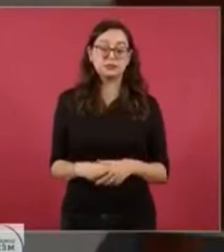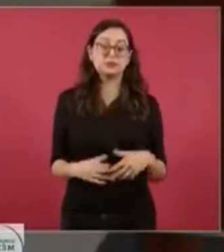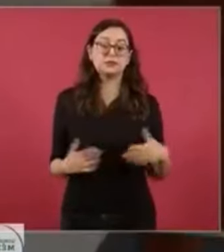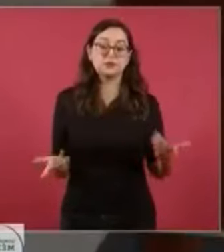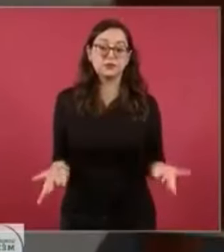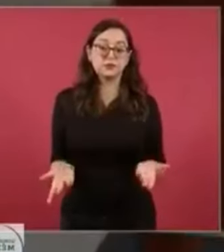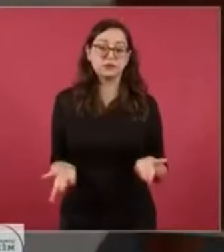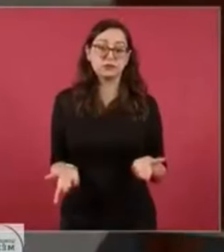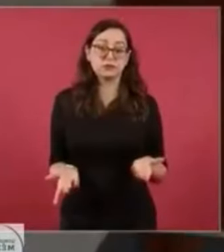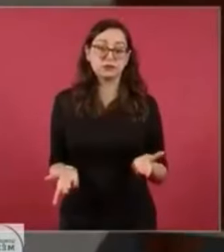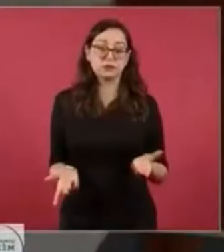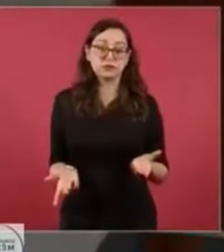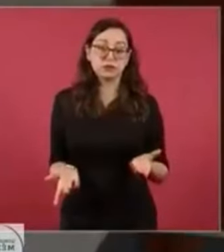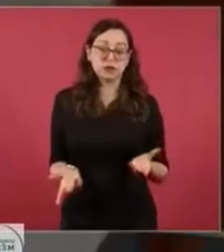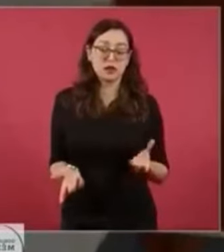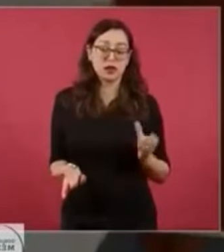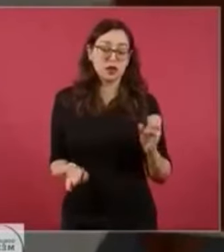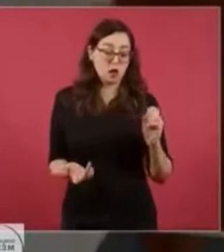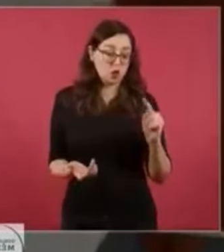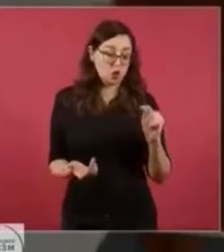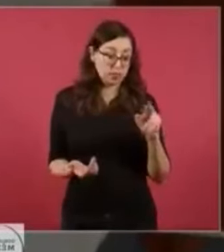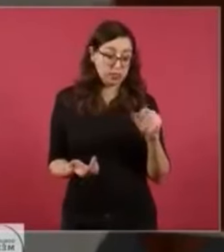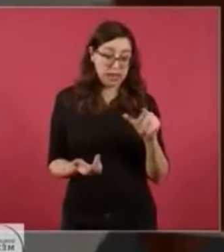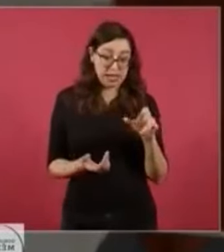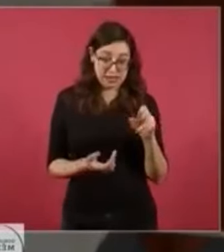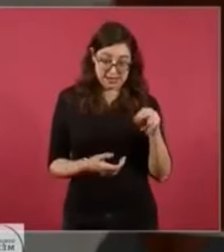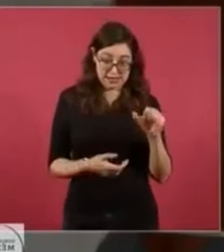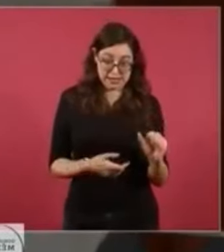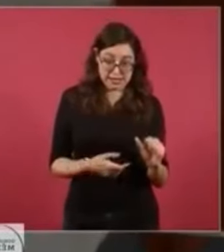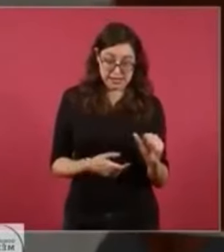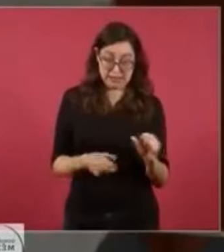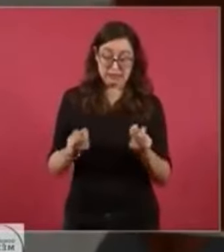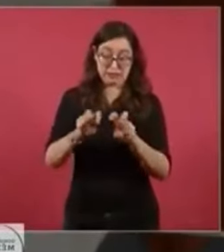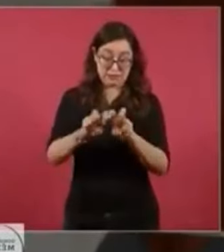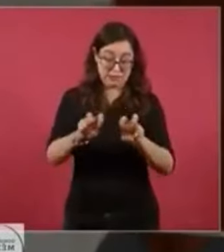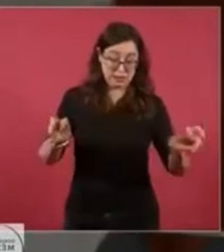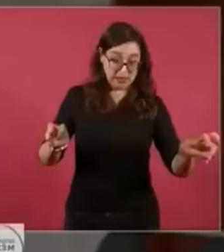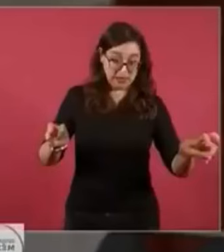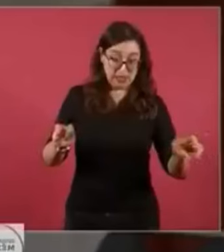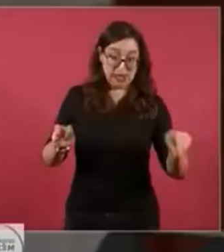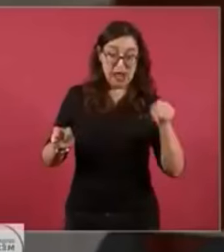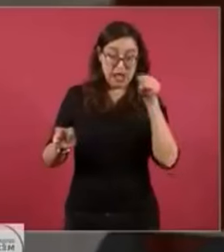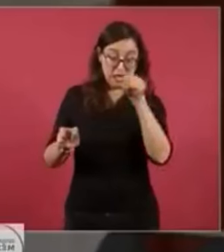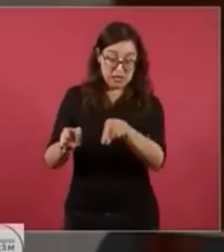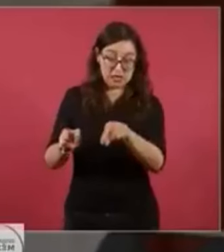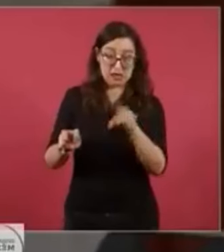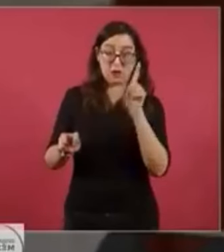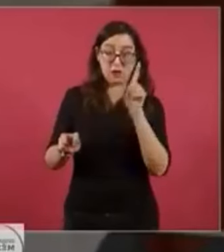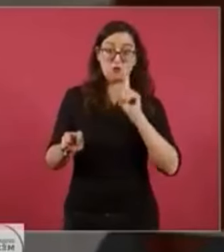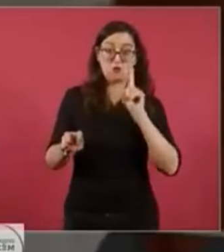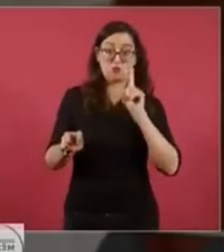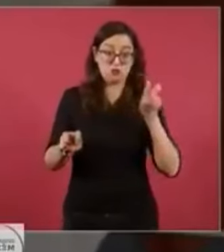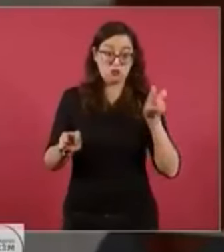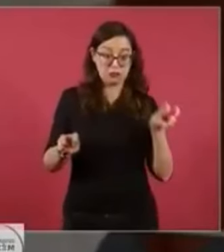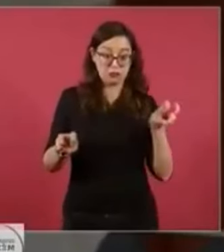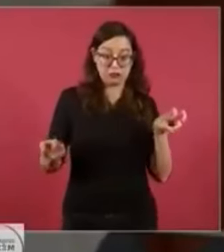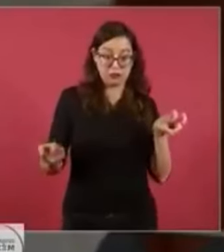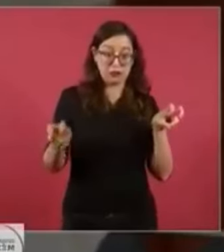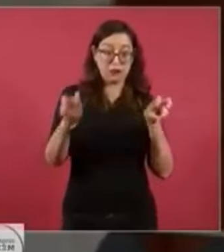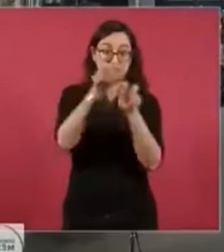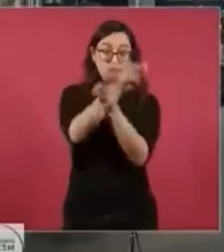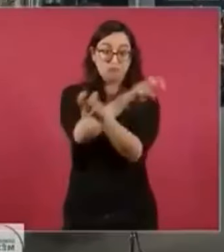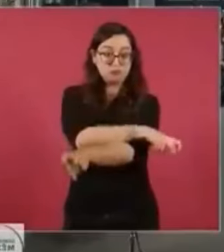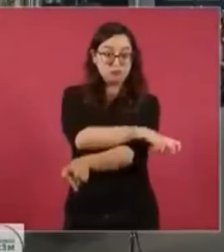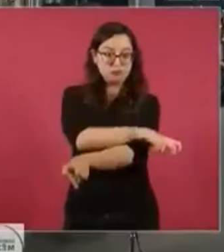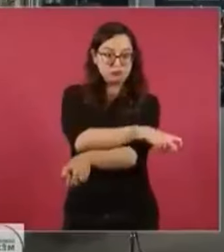y le dieron, quitaron a una reportera de enfrente para darle a ella el lugar, la quitaron de aquella